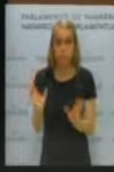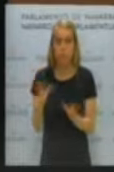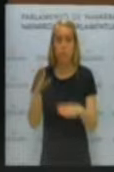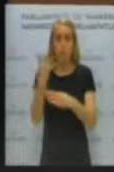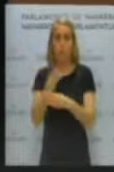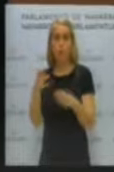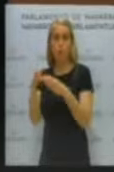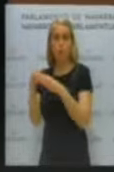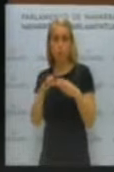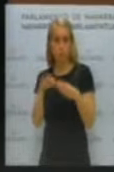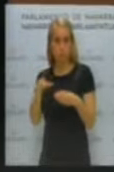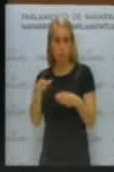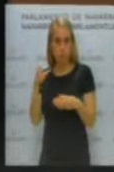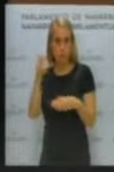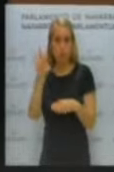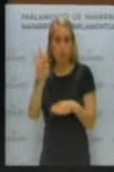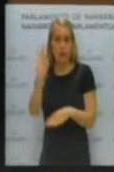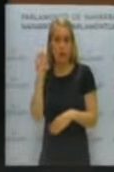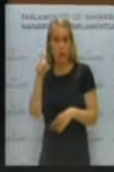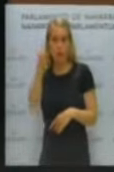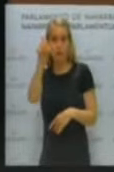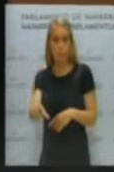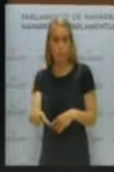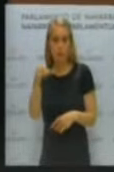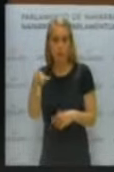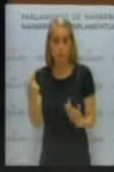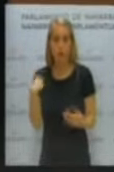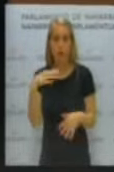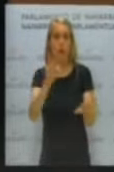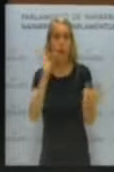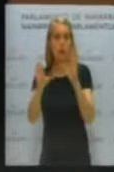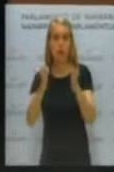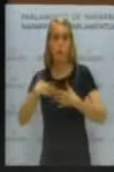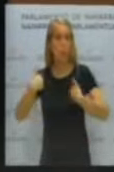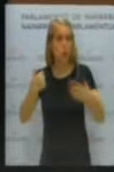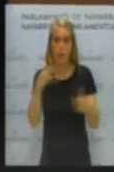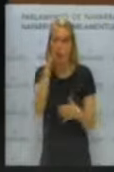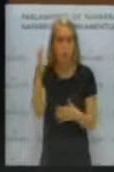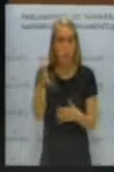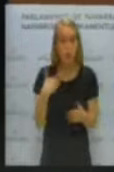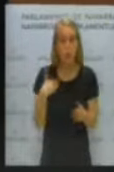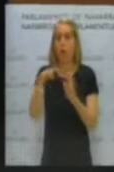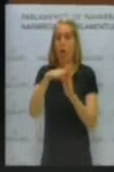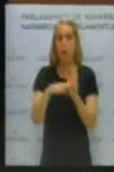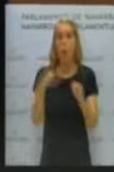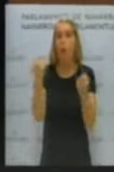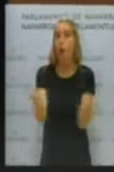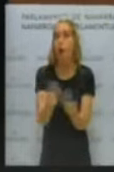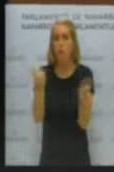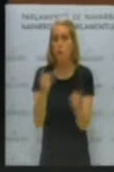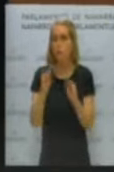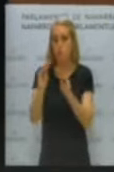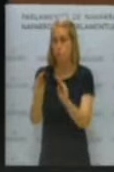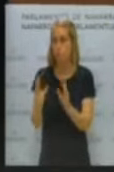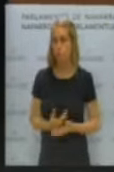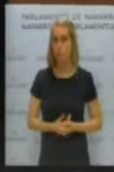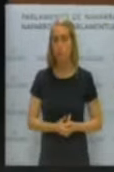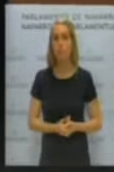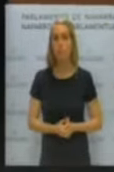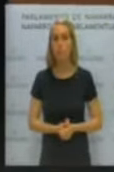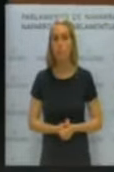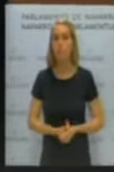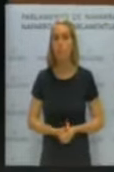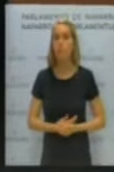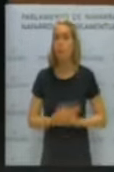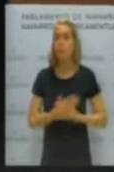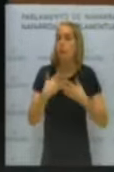esa persona, a ese cargo, se le otorga la facultad de apreciar cualquier denuncia, calificarla o incluso actuar de oficio. Esto